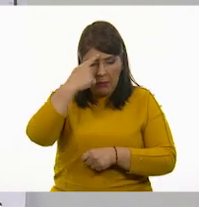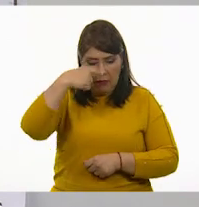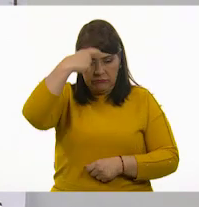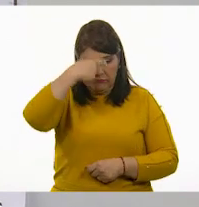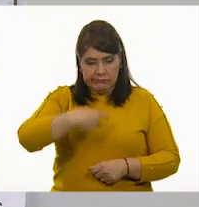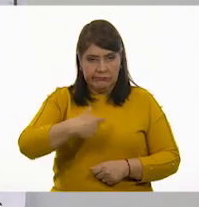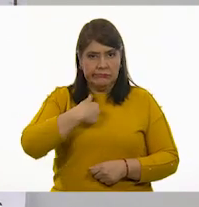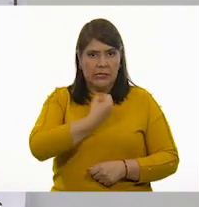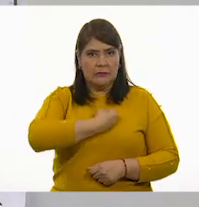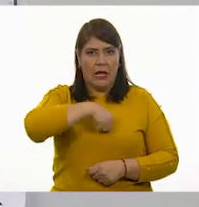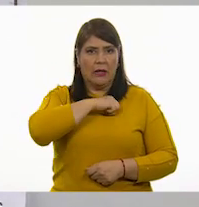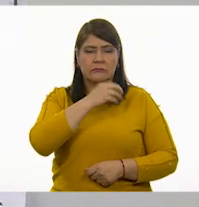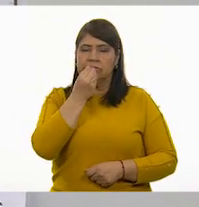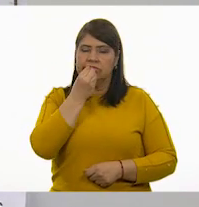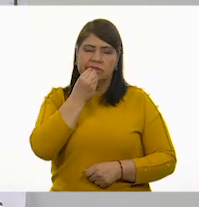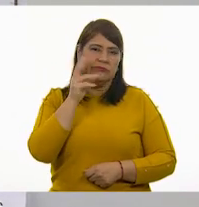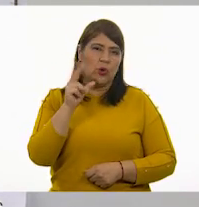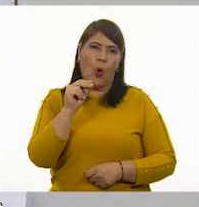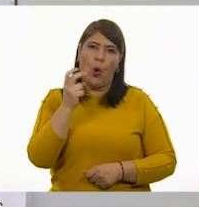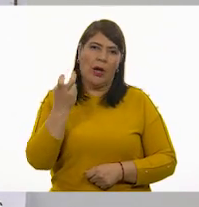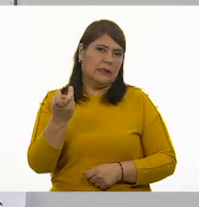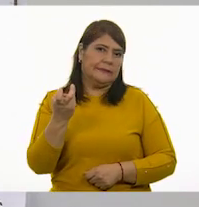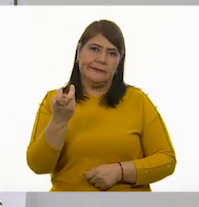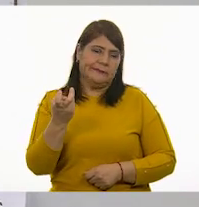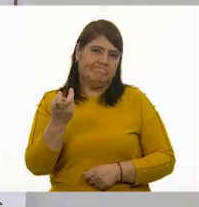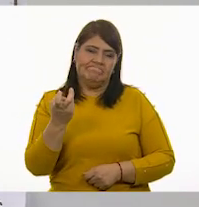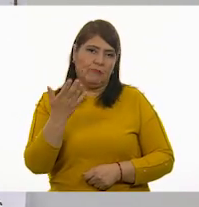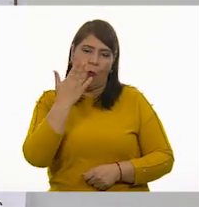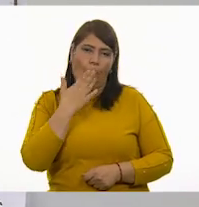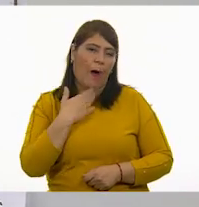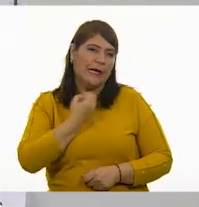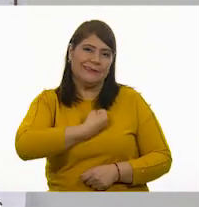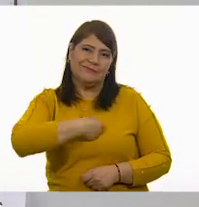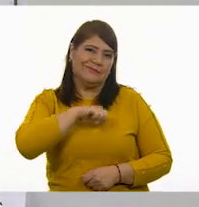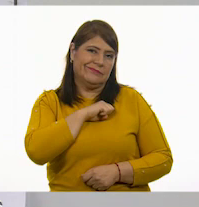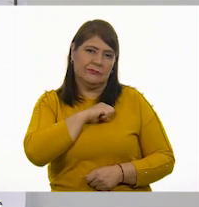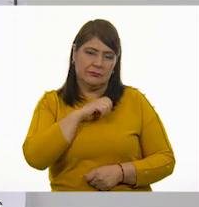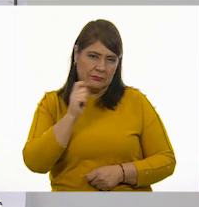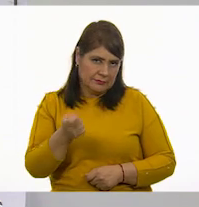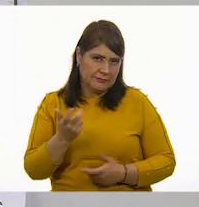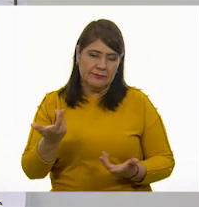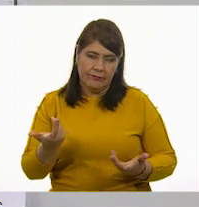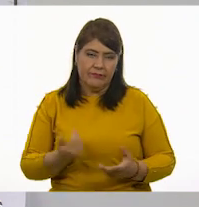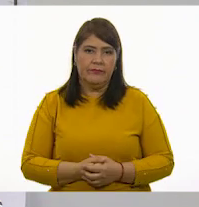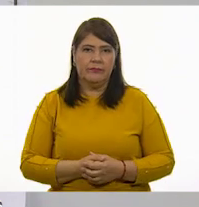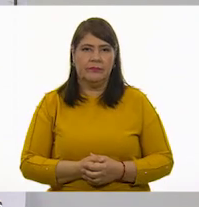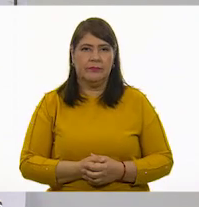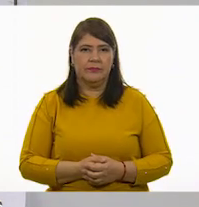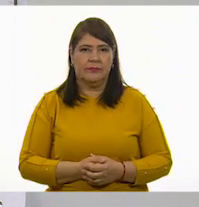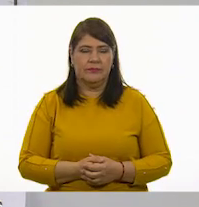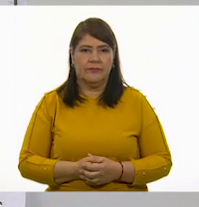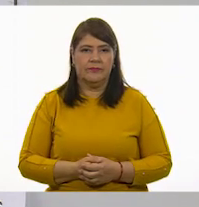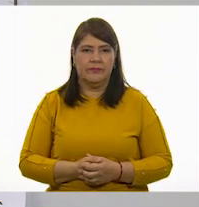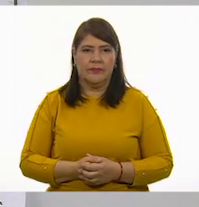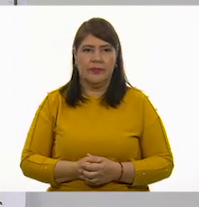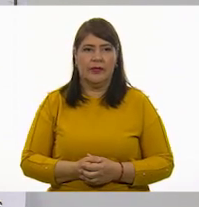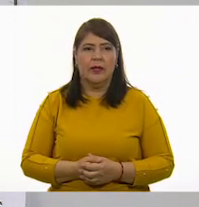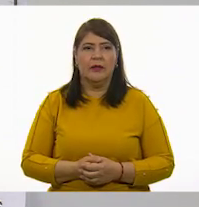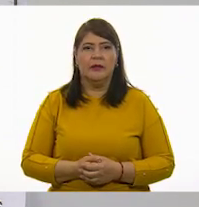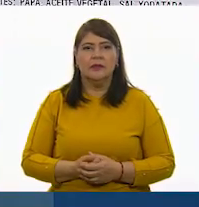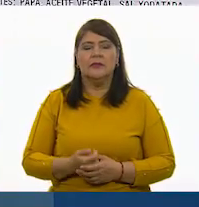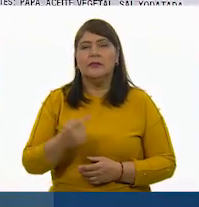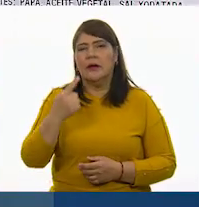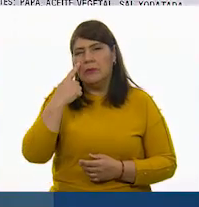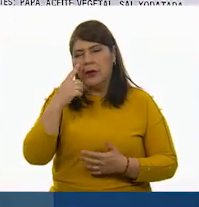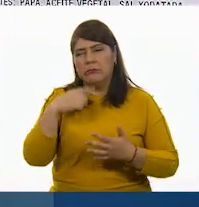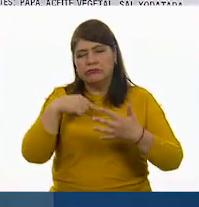nutrición. Es muy pobre. Entonces, mientras tenemos algunos elementos